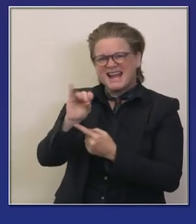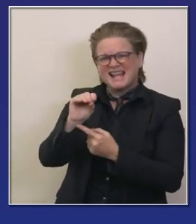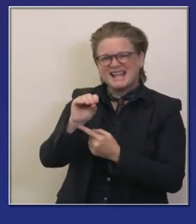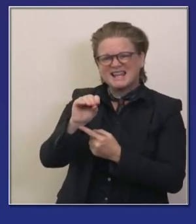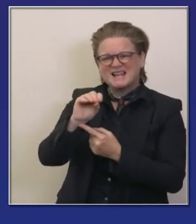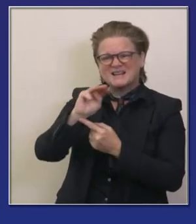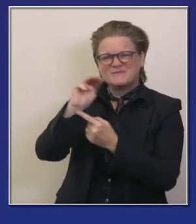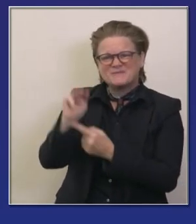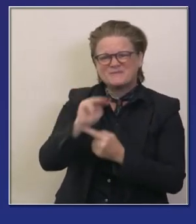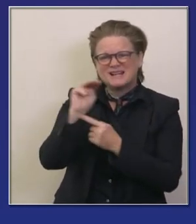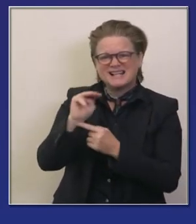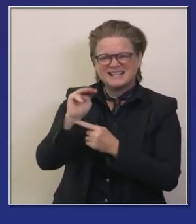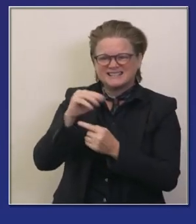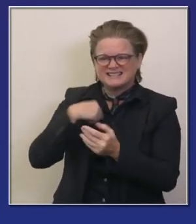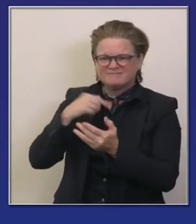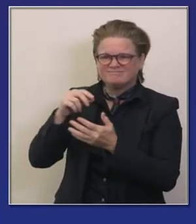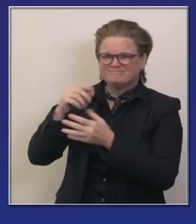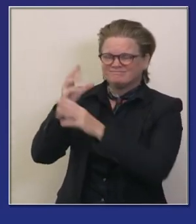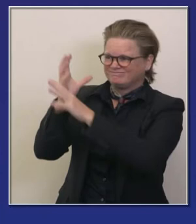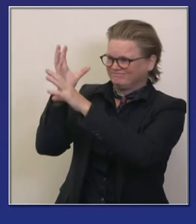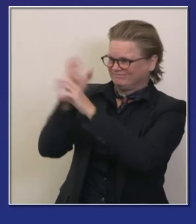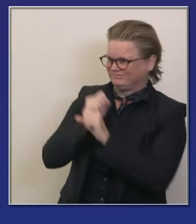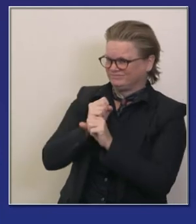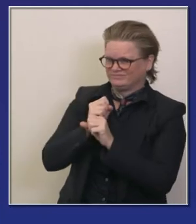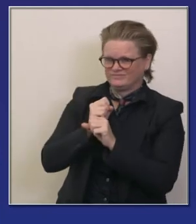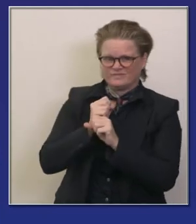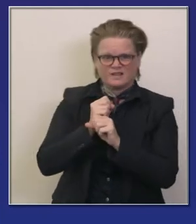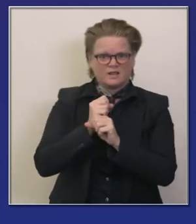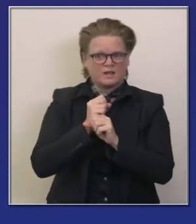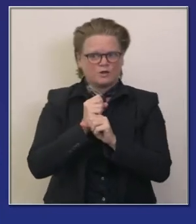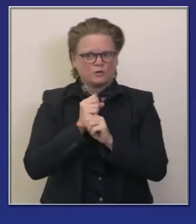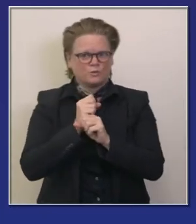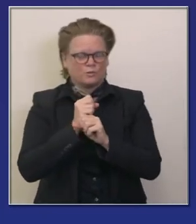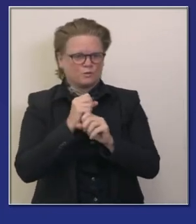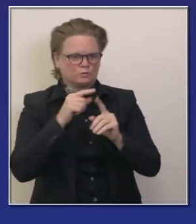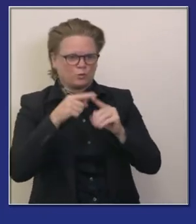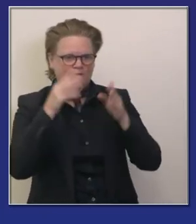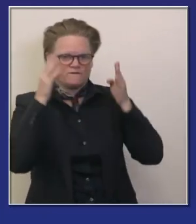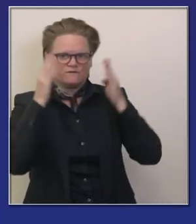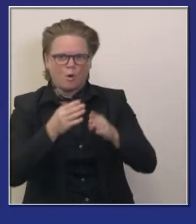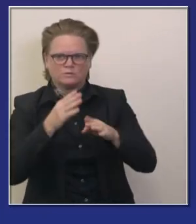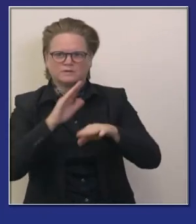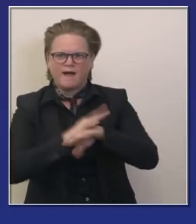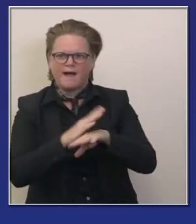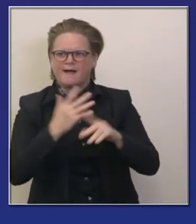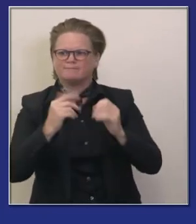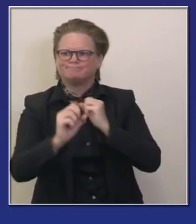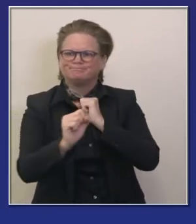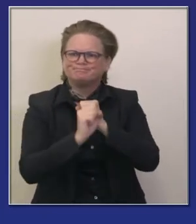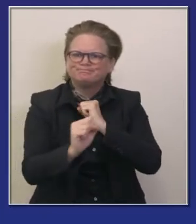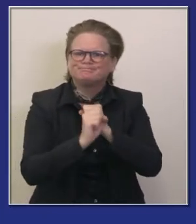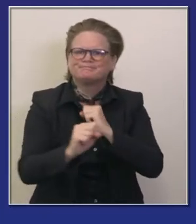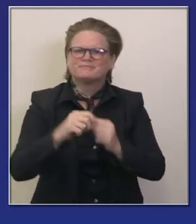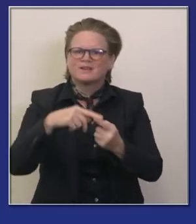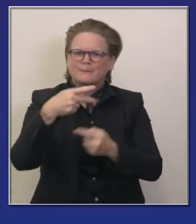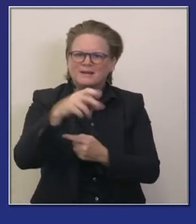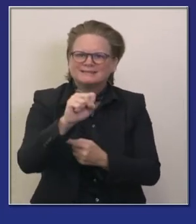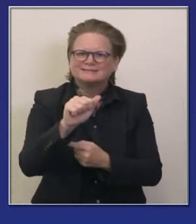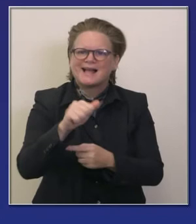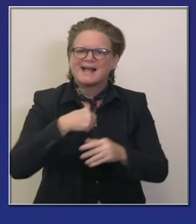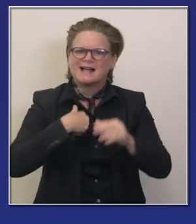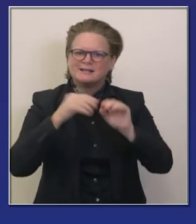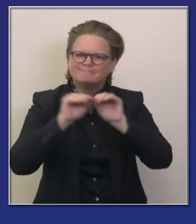millones de dólares y apoyo directo para nueva educación pública más de 80 millones de dólares en estas campañas verán estos